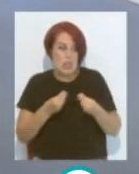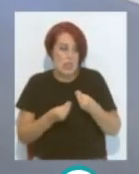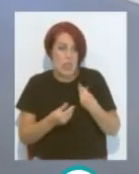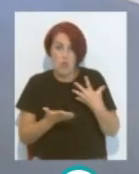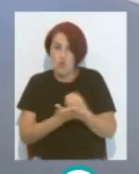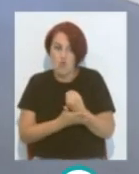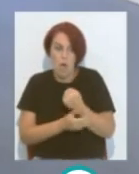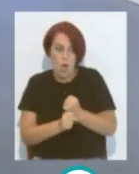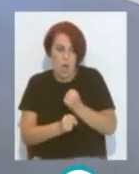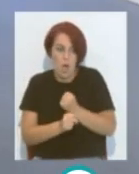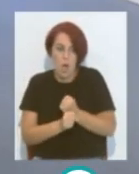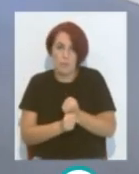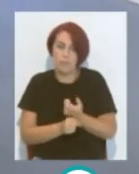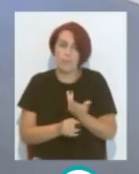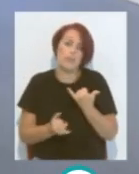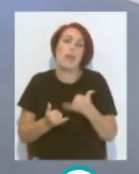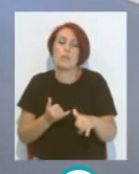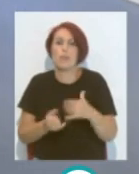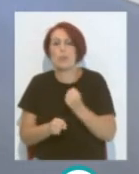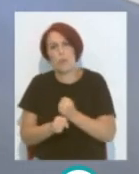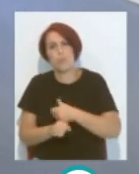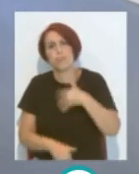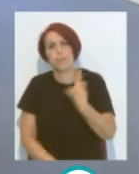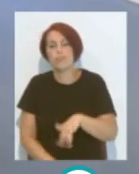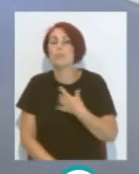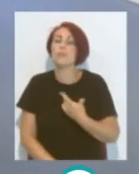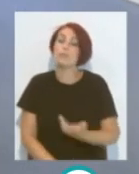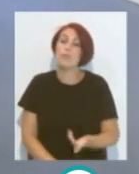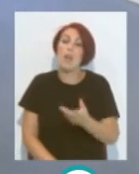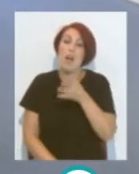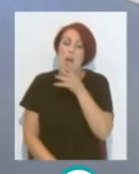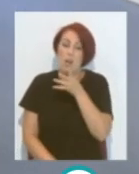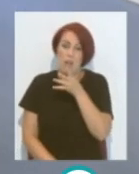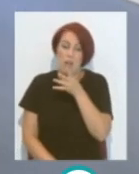ya se queda En una carga muy grande Aunque Ya te digo Como está ahora